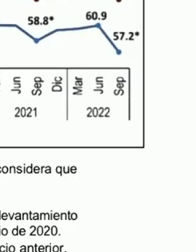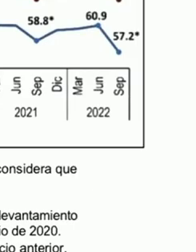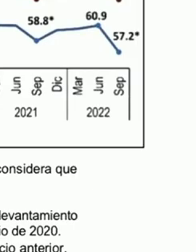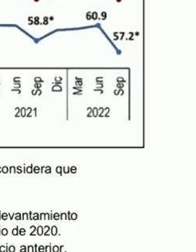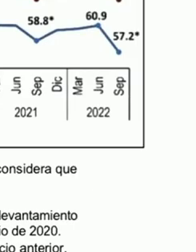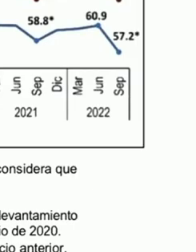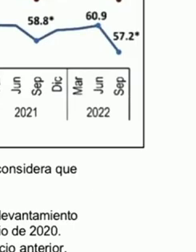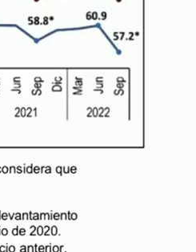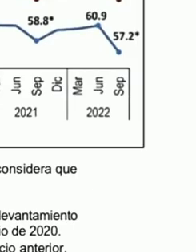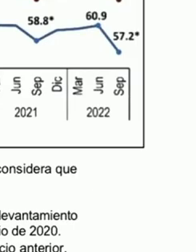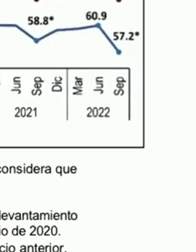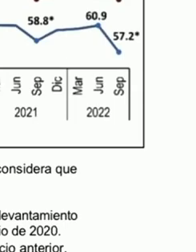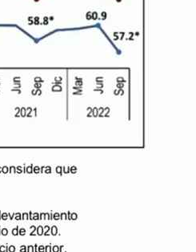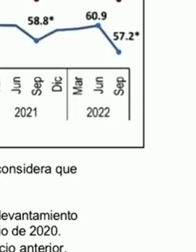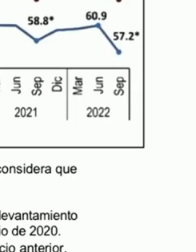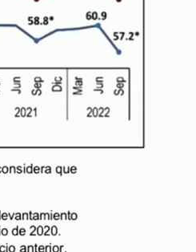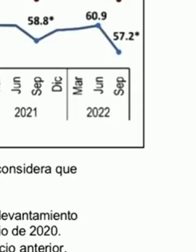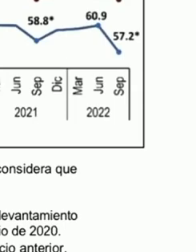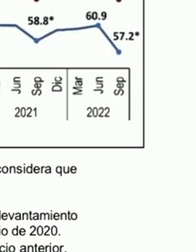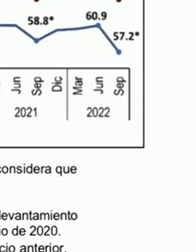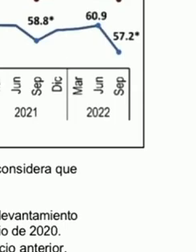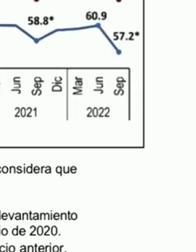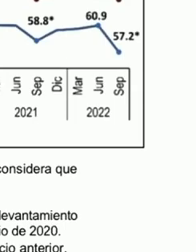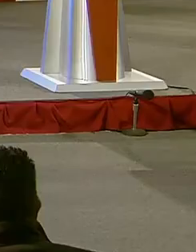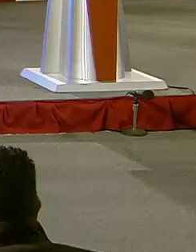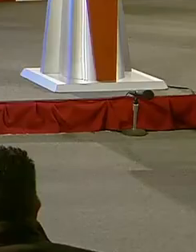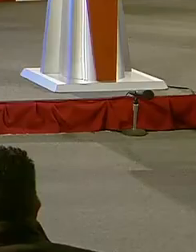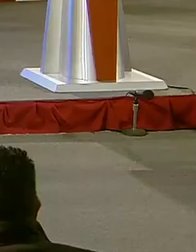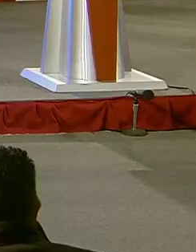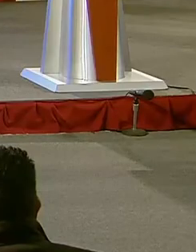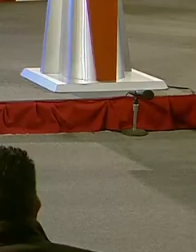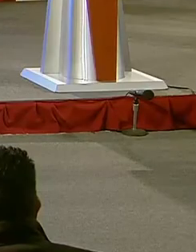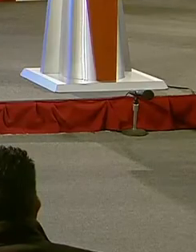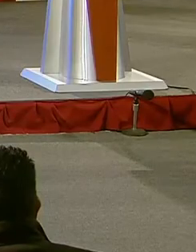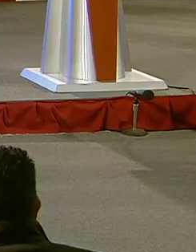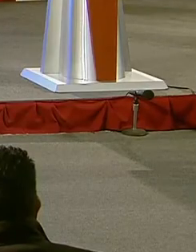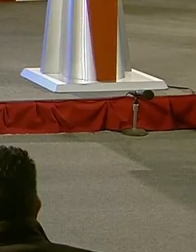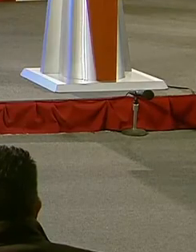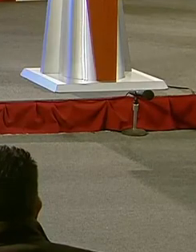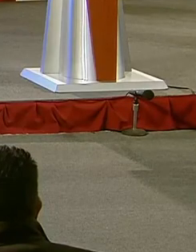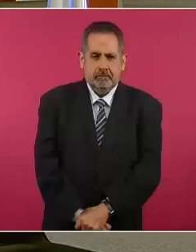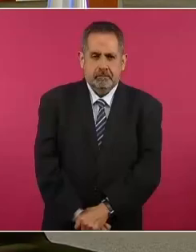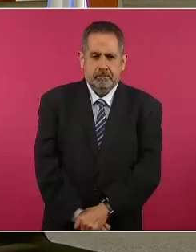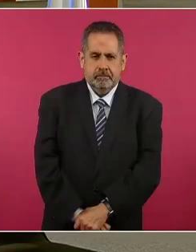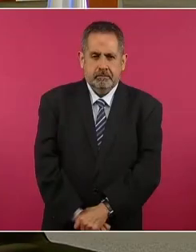A ver, hay una y